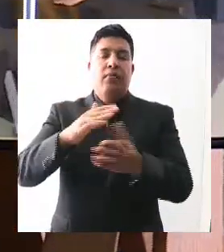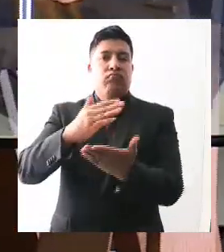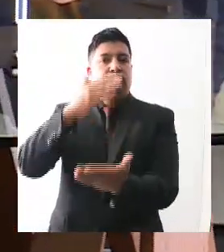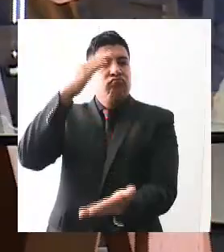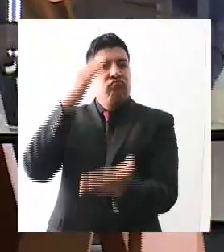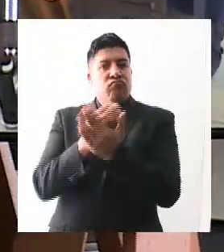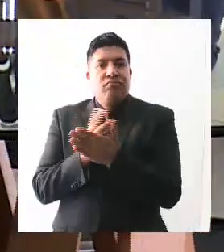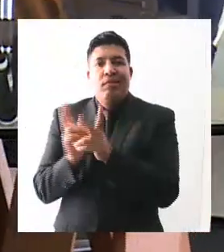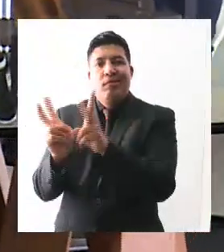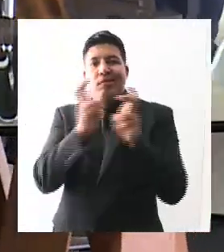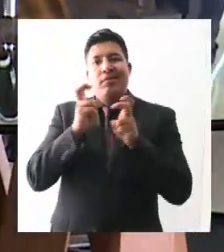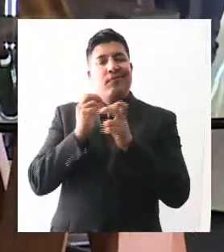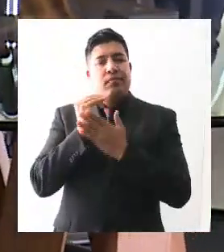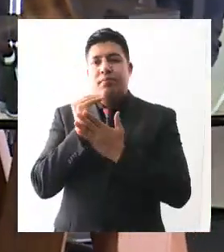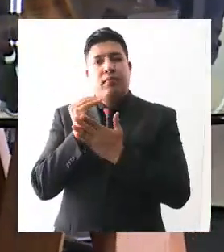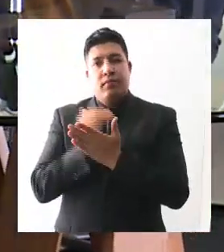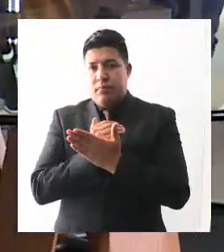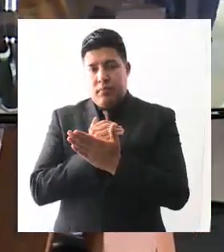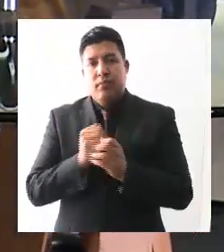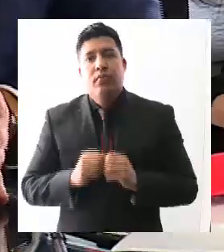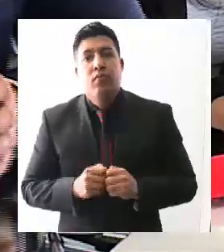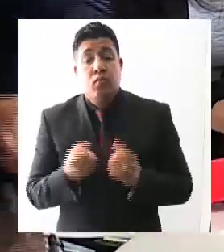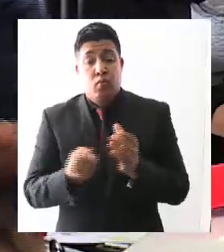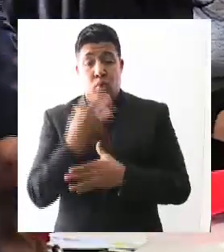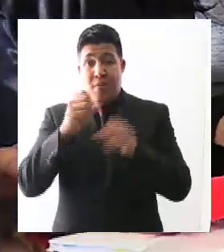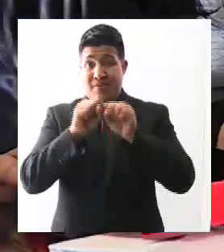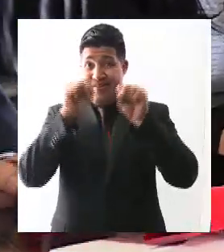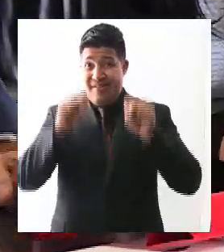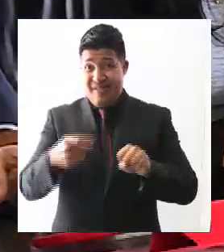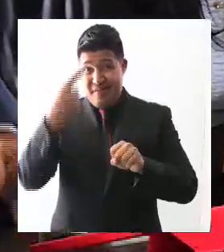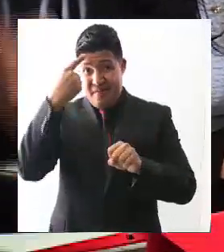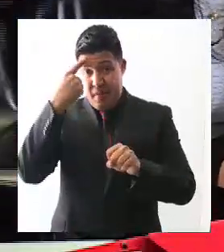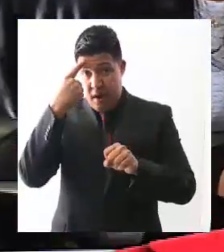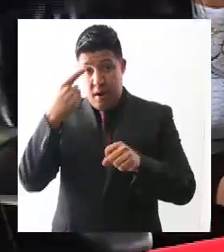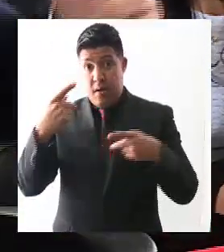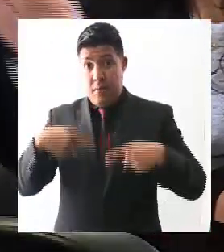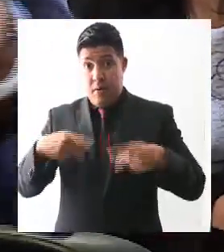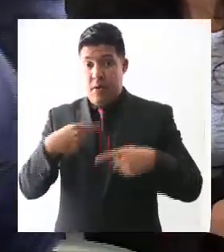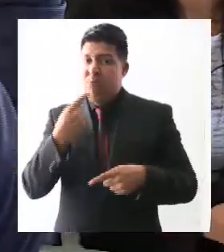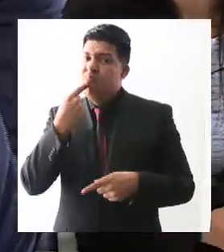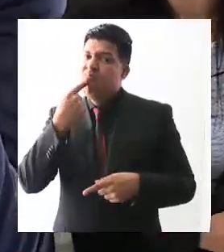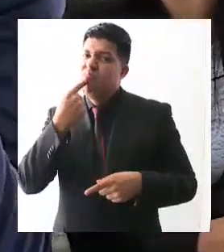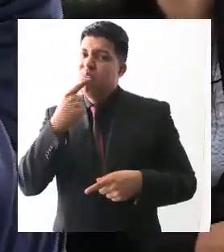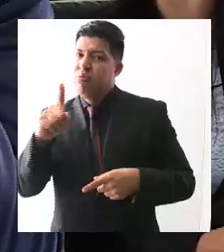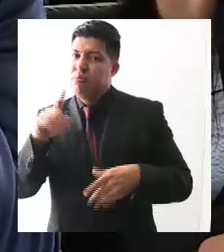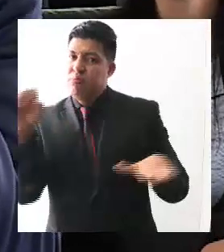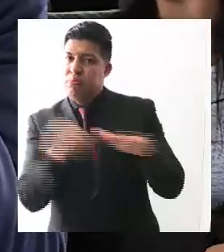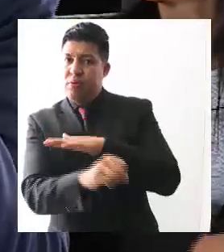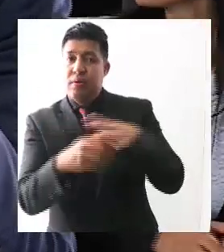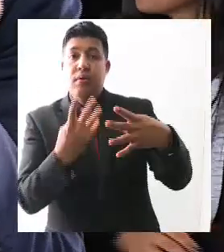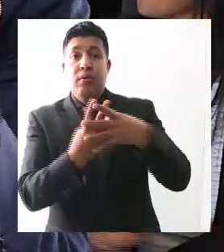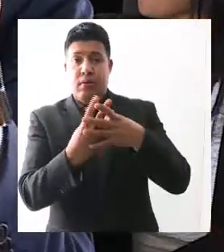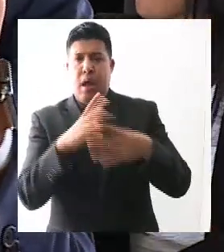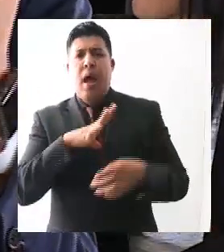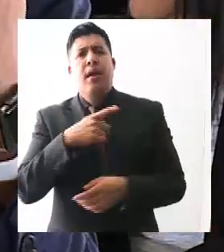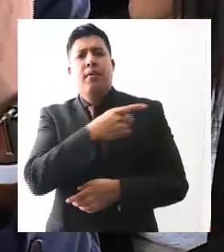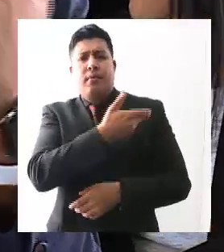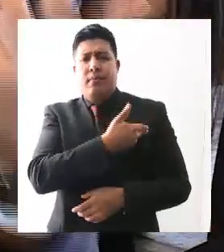sistema nuevo, el nuevo sistema adversarial acusatorio penal, aquí sigue todavía el presidente del Poder Judicial,